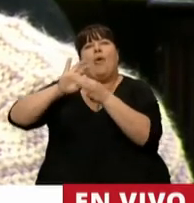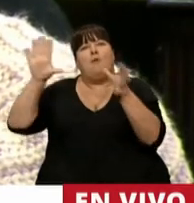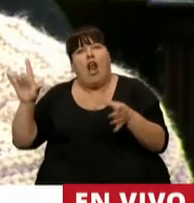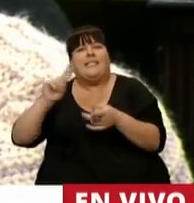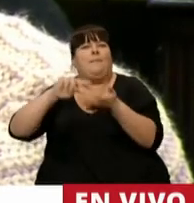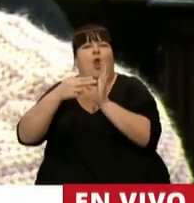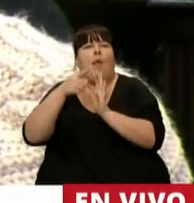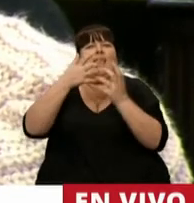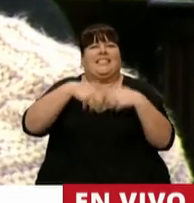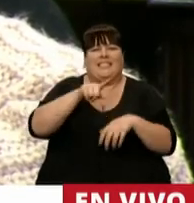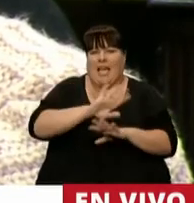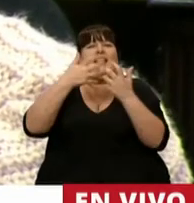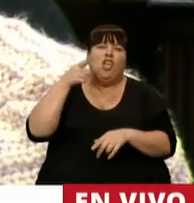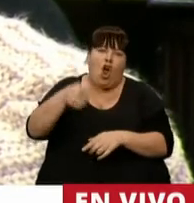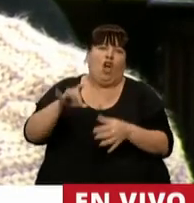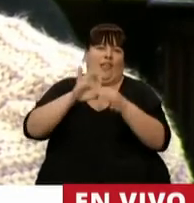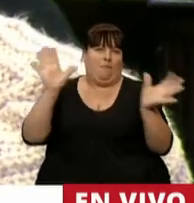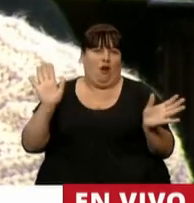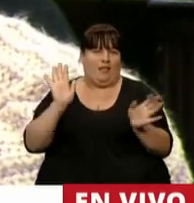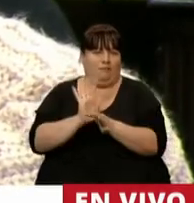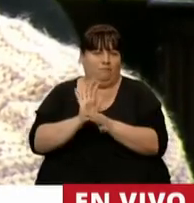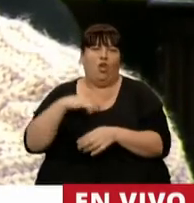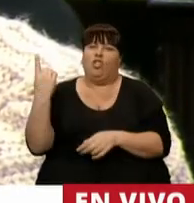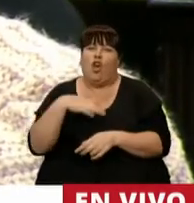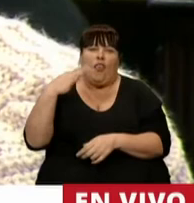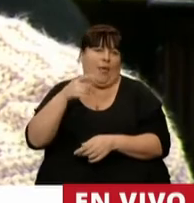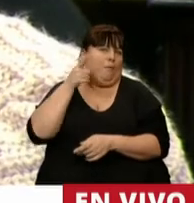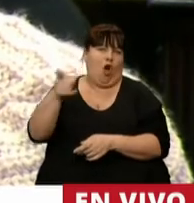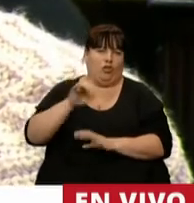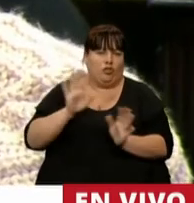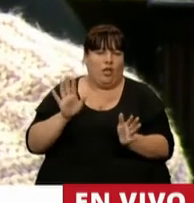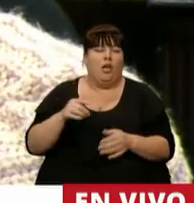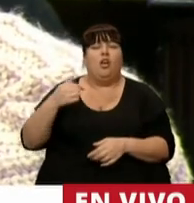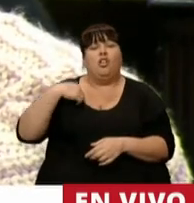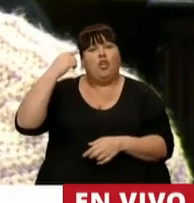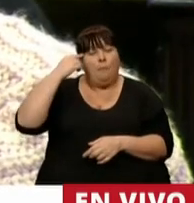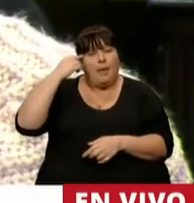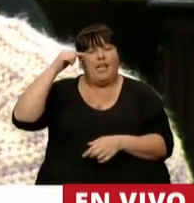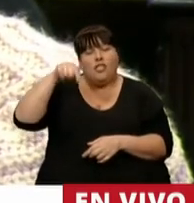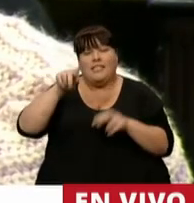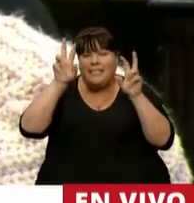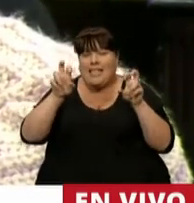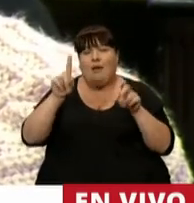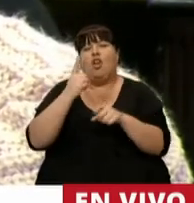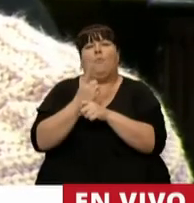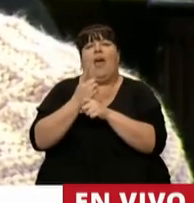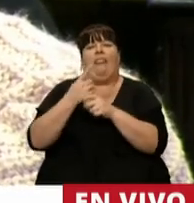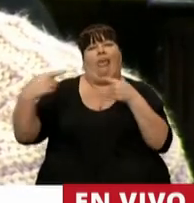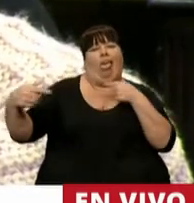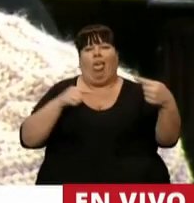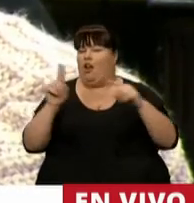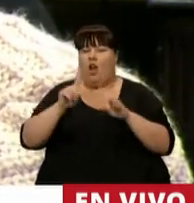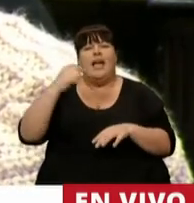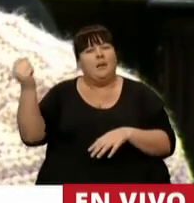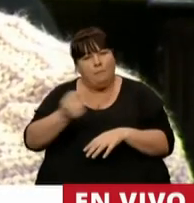problema sistémico, es un ataque a la democracia que todos debemos repudiar. Así que yo creo que en este punto no debemos tener grietas,